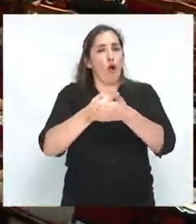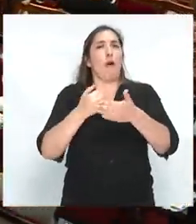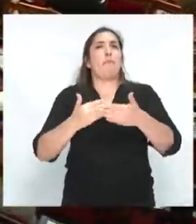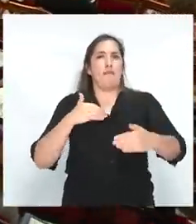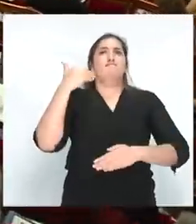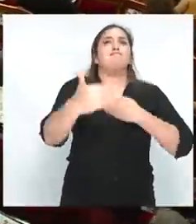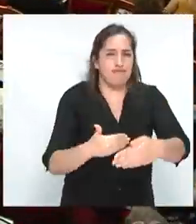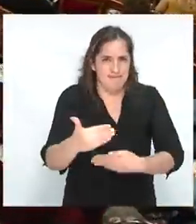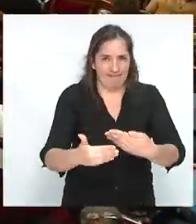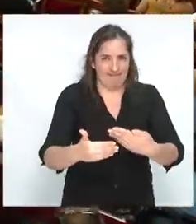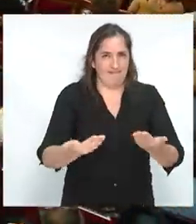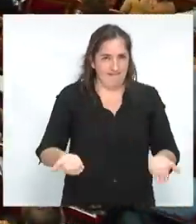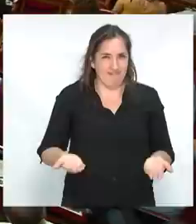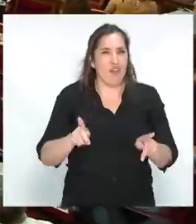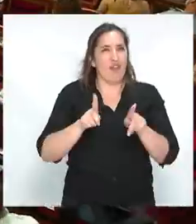hegeliano.